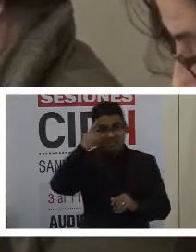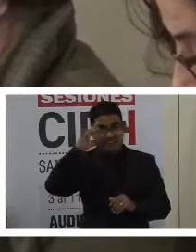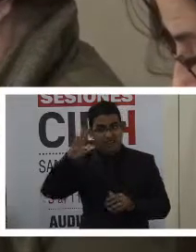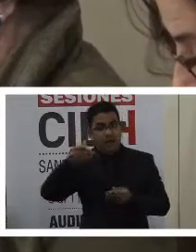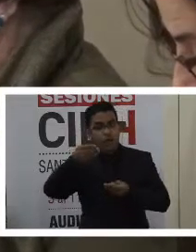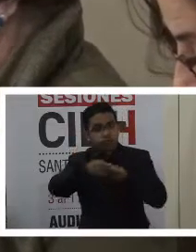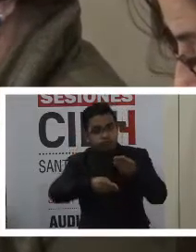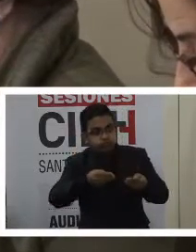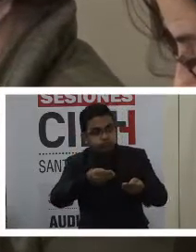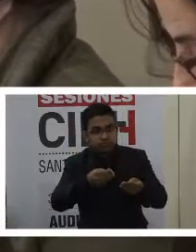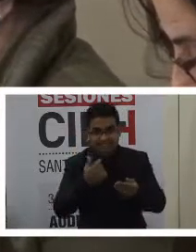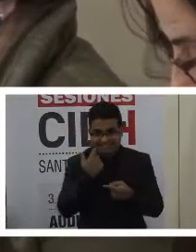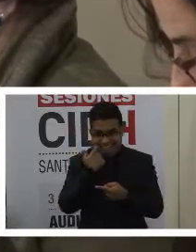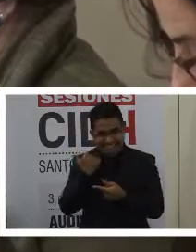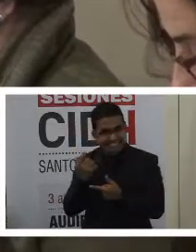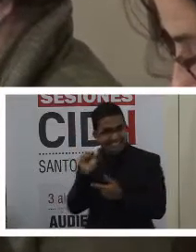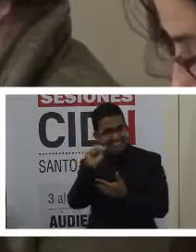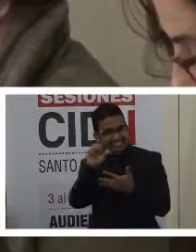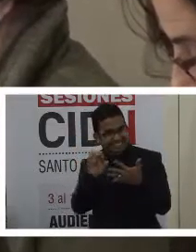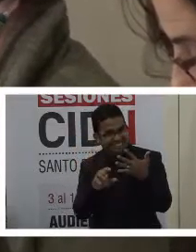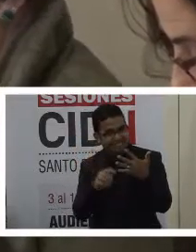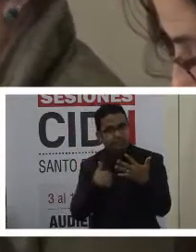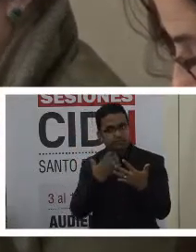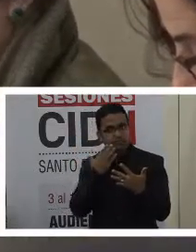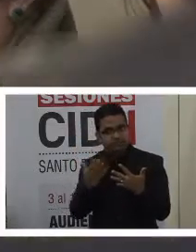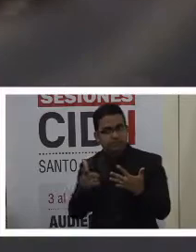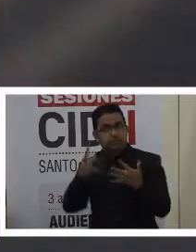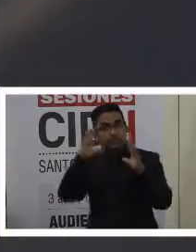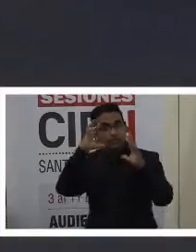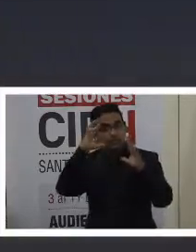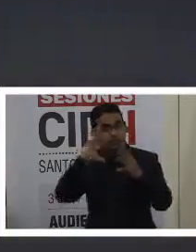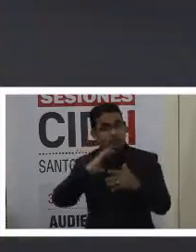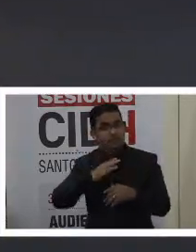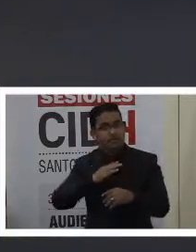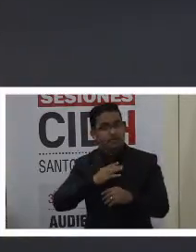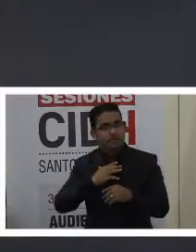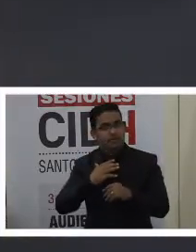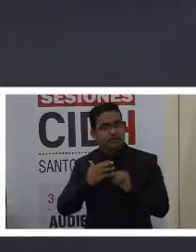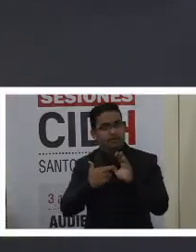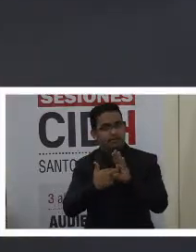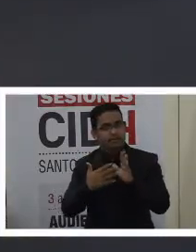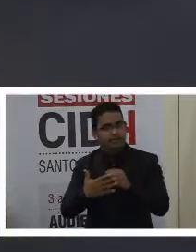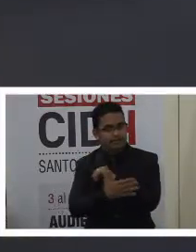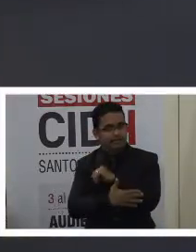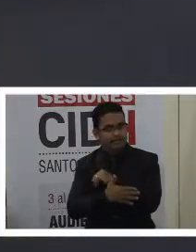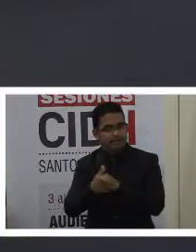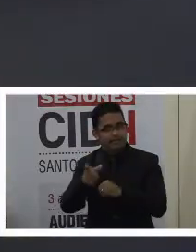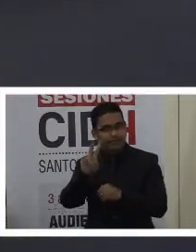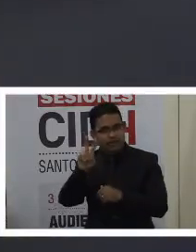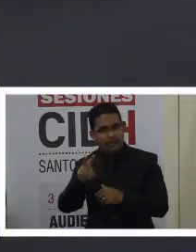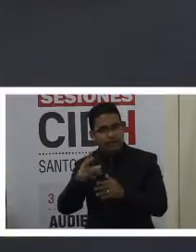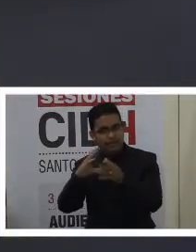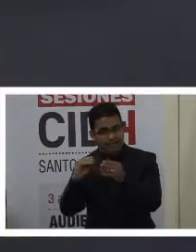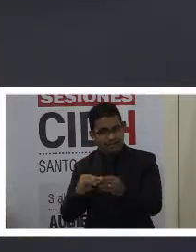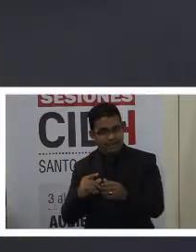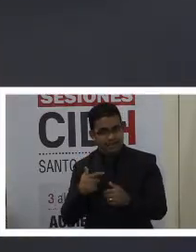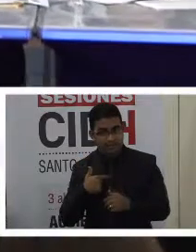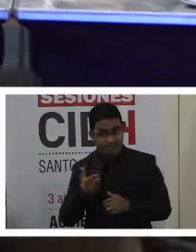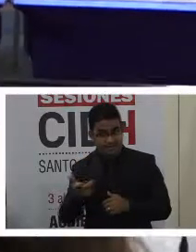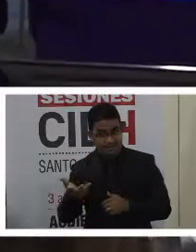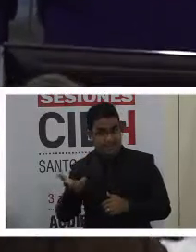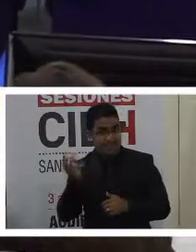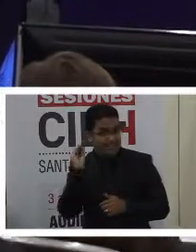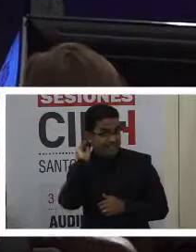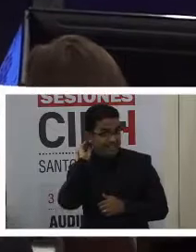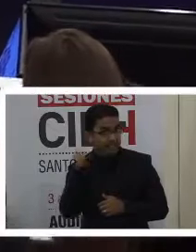informado en el día de hoy y que tanto agradezco esa información. Y traer a la mesa para el Estado y para la